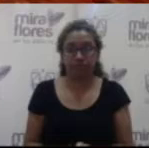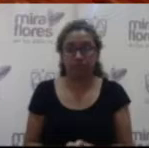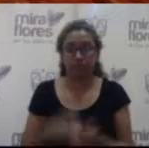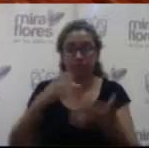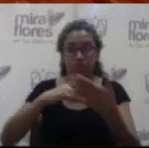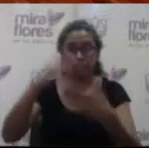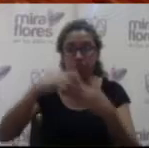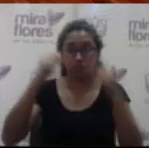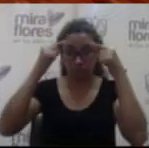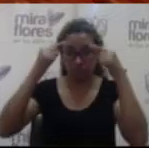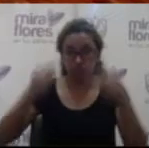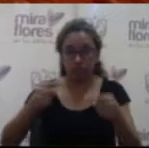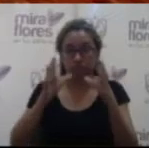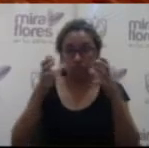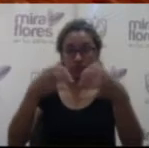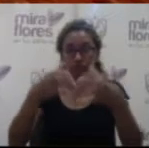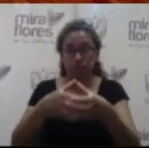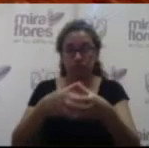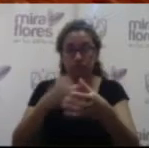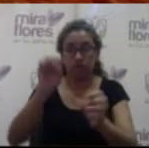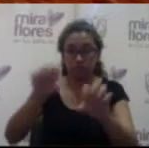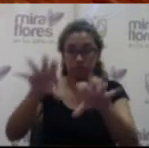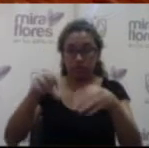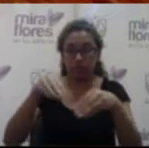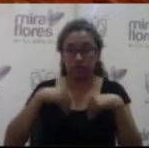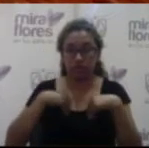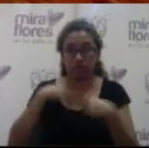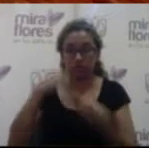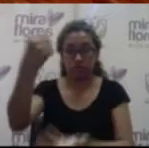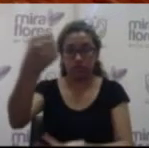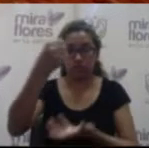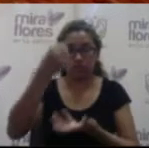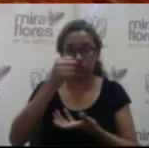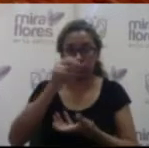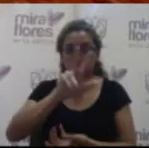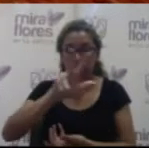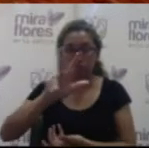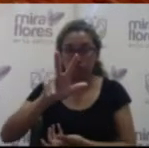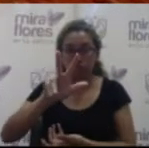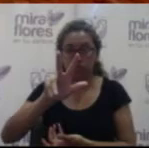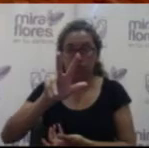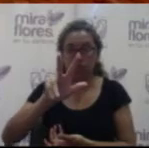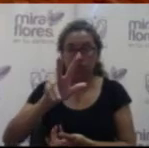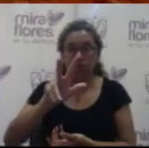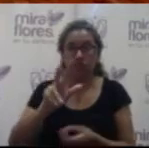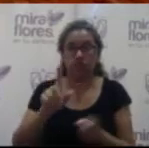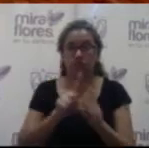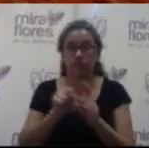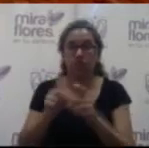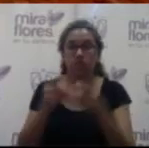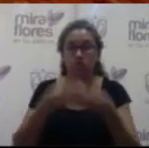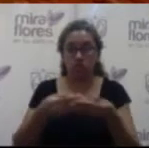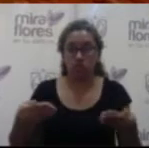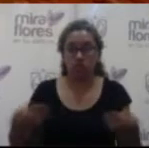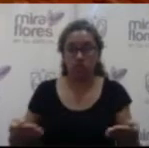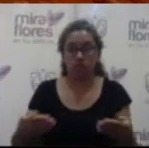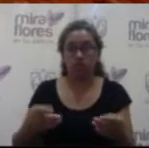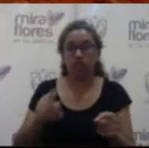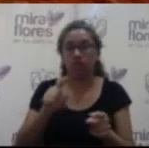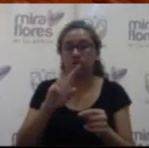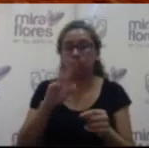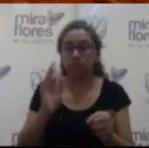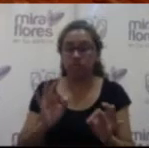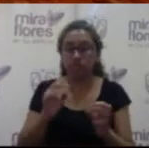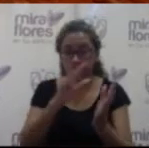Proyecto de acuerdo del consejo que acepta la donación de 33 bienes detallados en el anexo adjunto al presente,